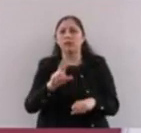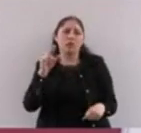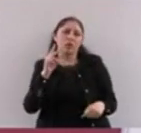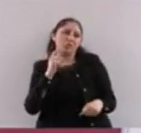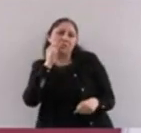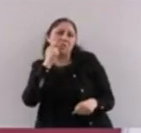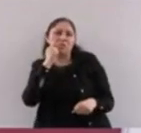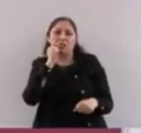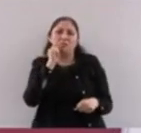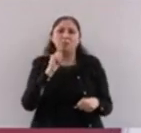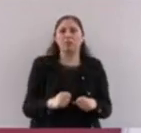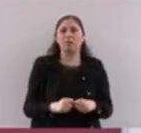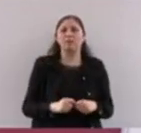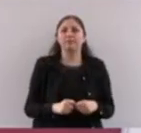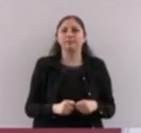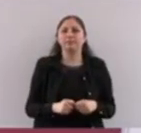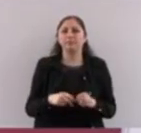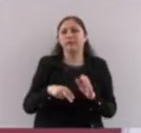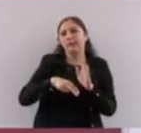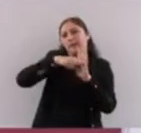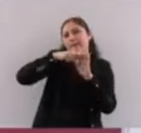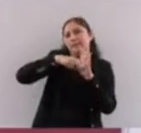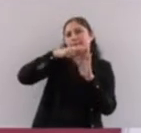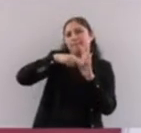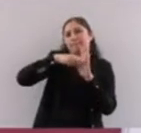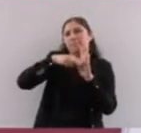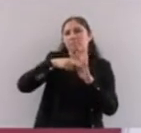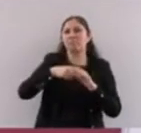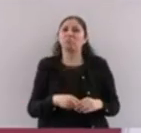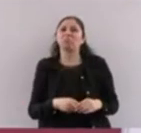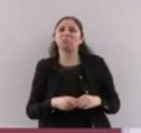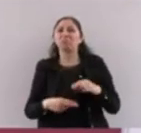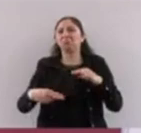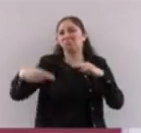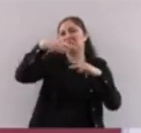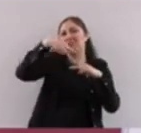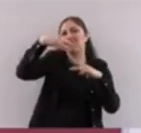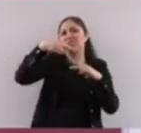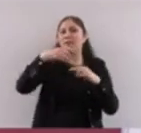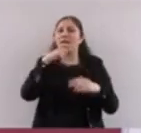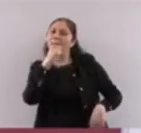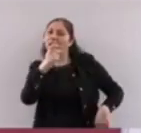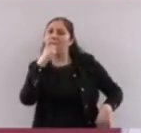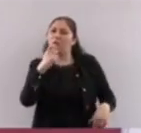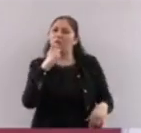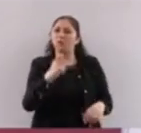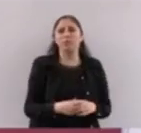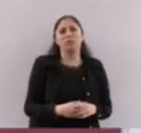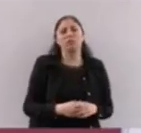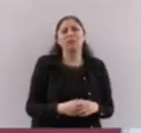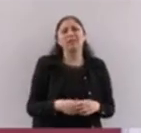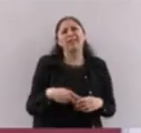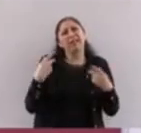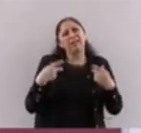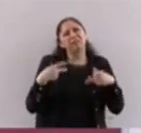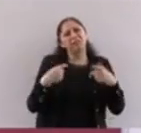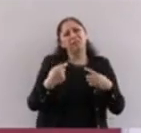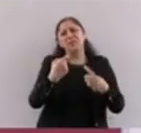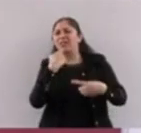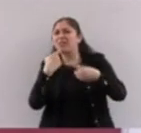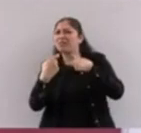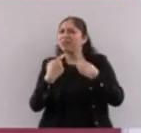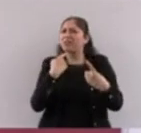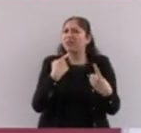tiempo, los que hoy también nos critican, lo criticaban de por qué le iba a dar dinero a los que no